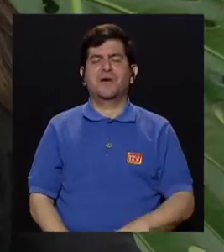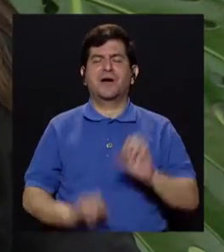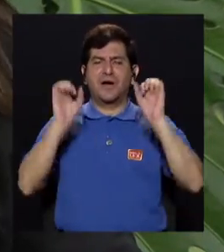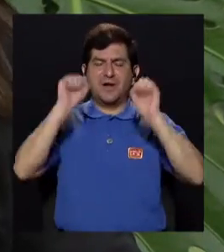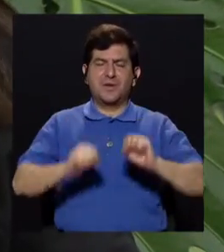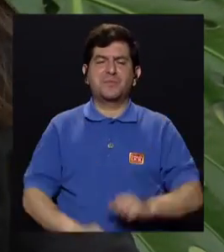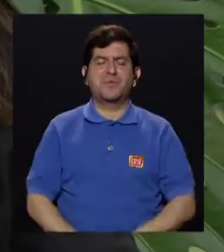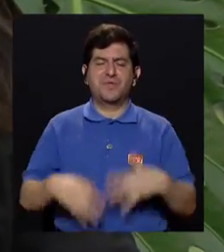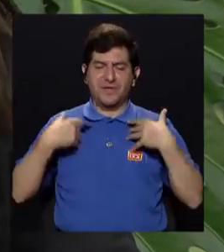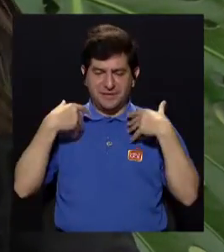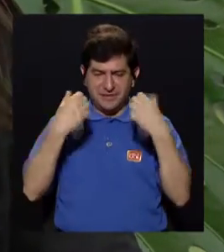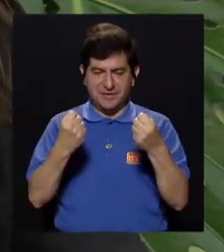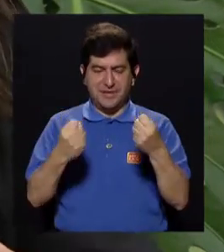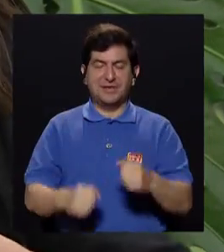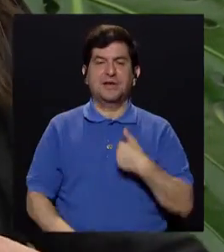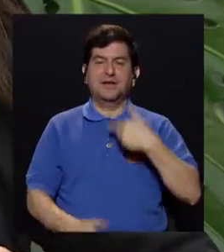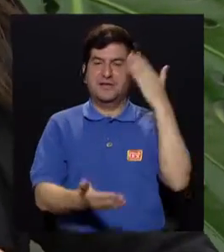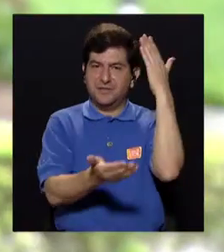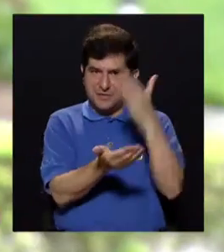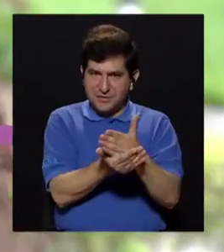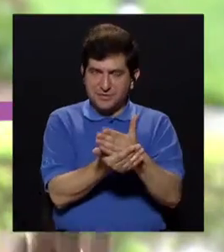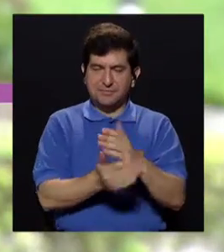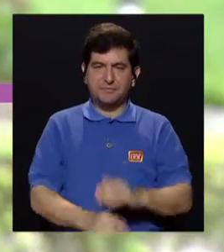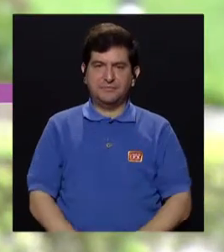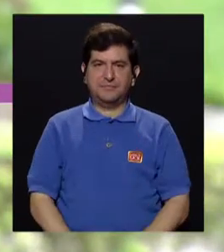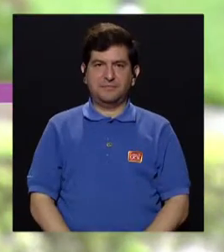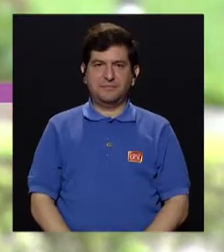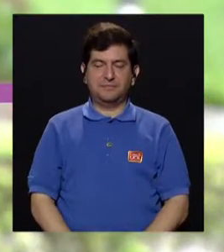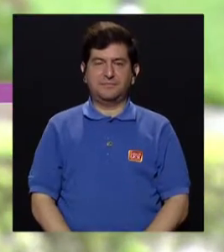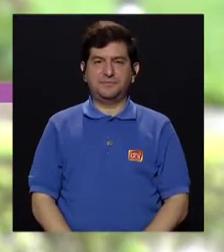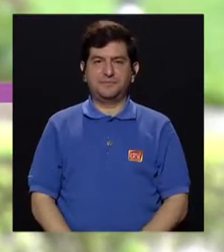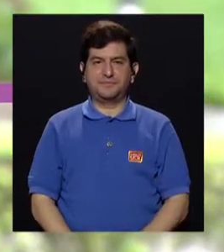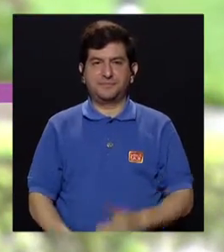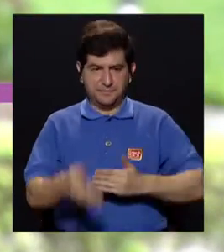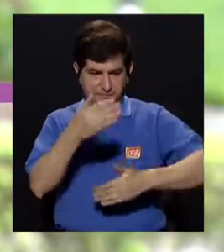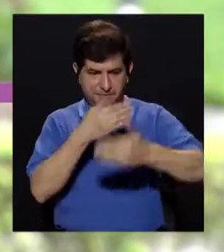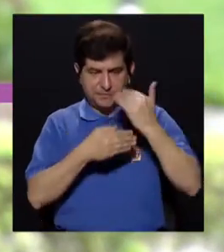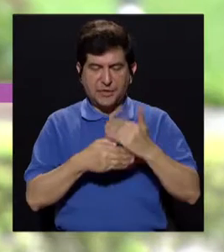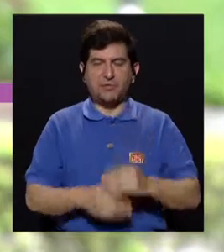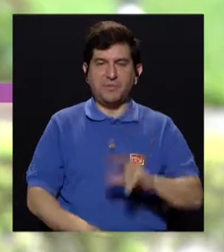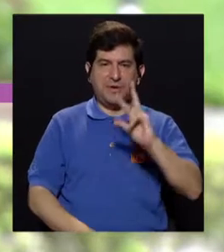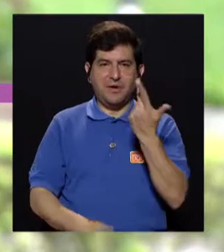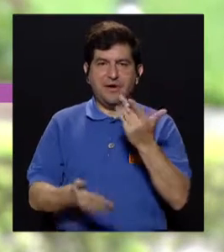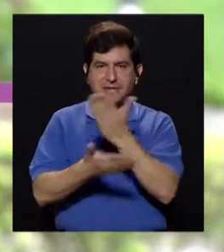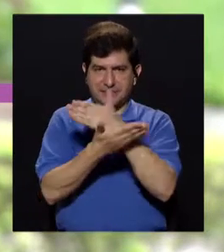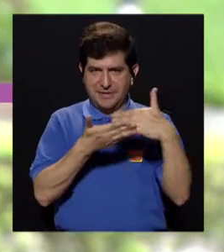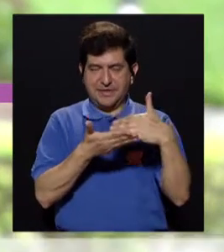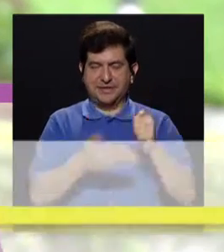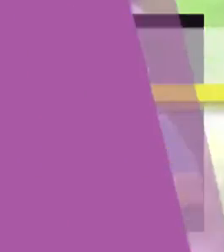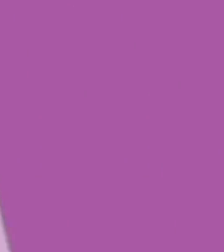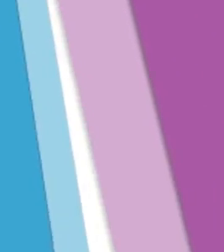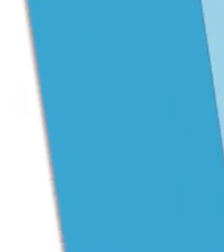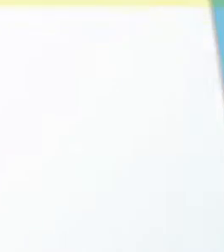digestibles y que sean saludables. Voy a interrumpirla. Aquí, doña Ligia, para regresar ahora con el tercer bloque.